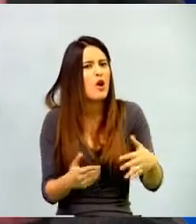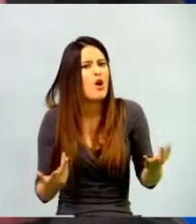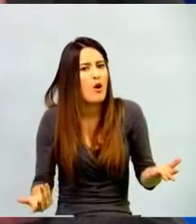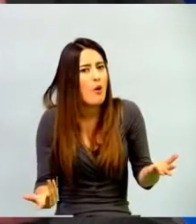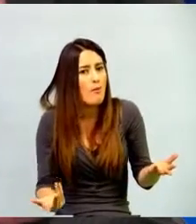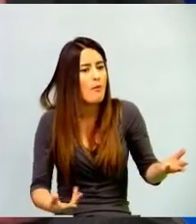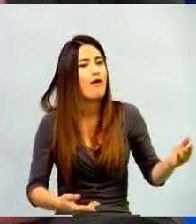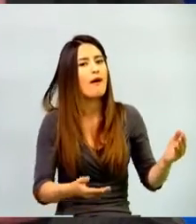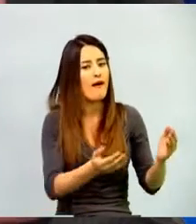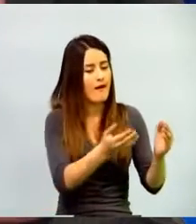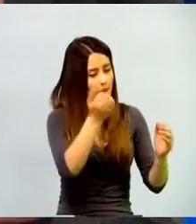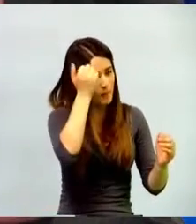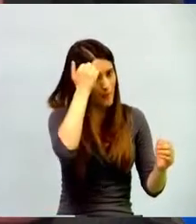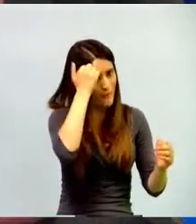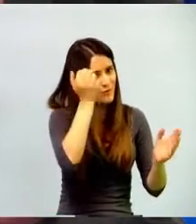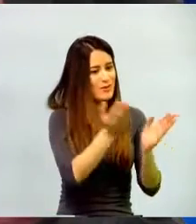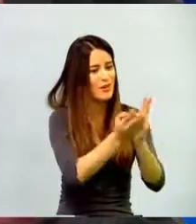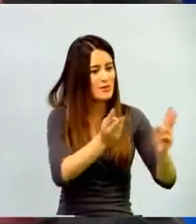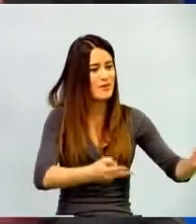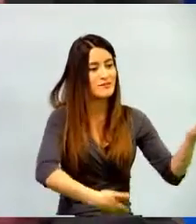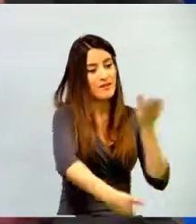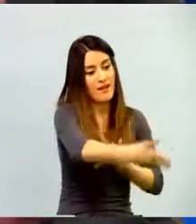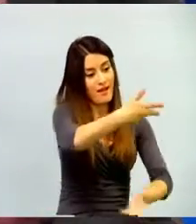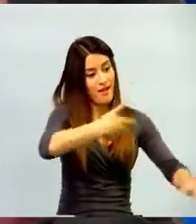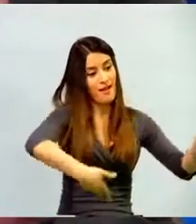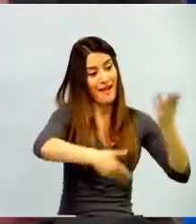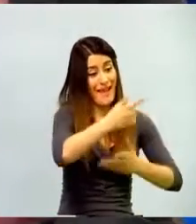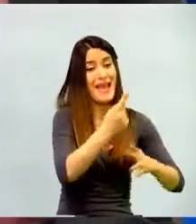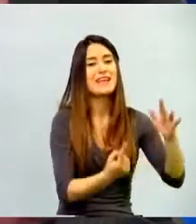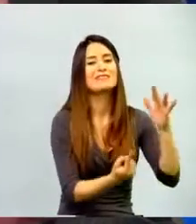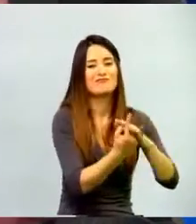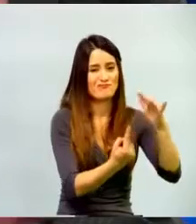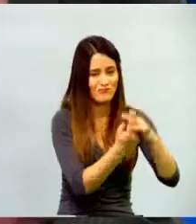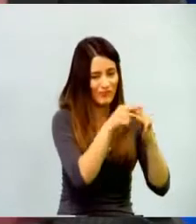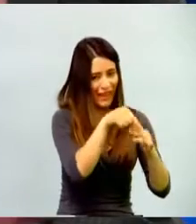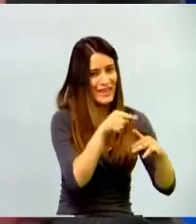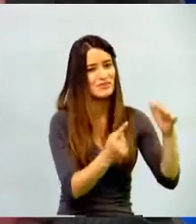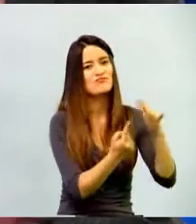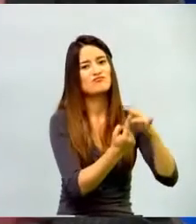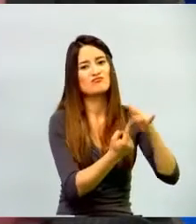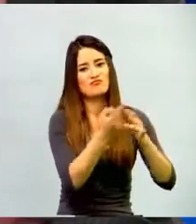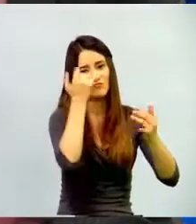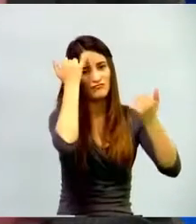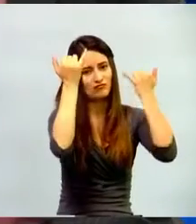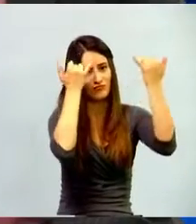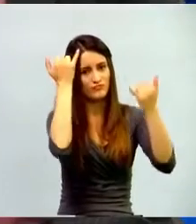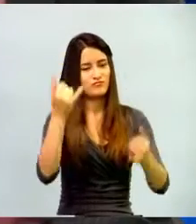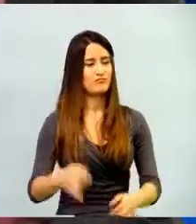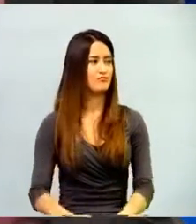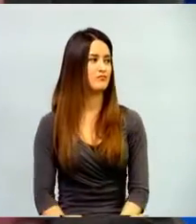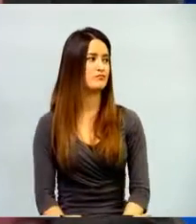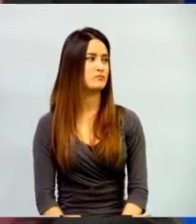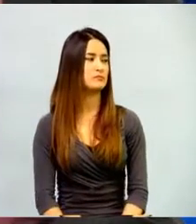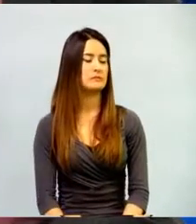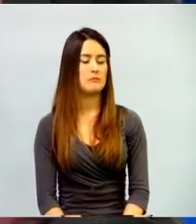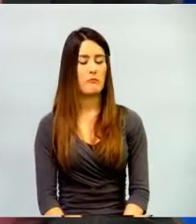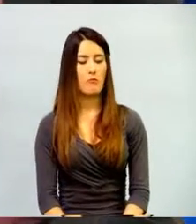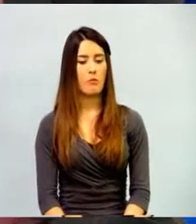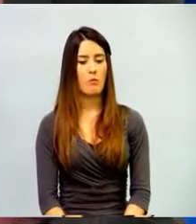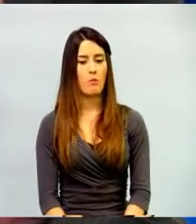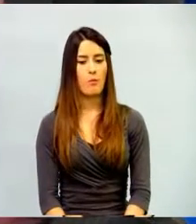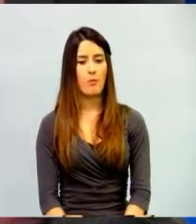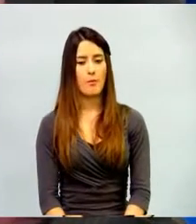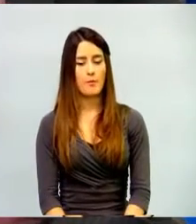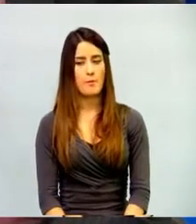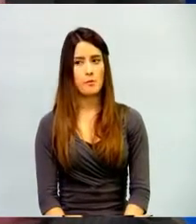la interacción con la clase, con el docente y esto todavía estamos lejos de emularlo, no todo el tema de inteligencia artificial, está ahí